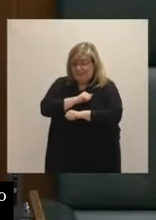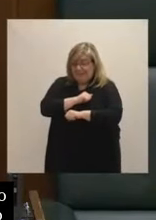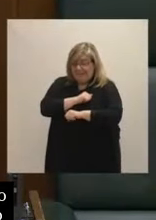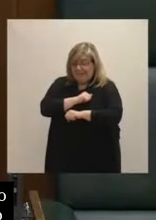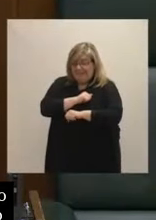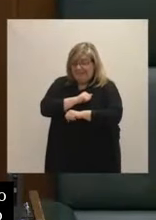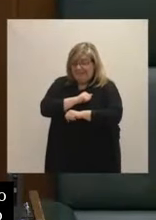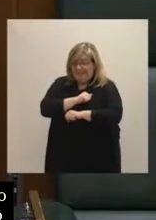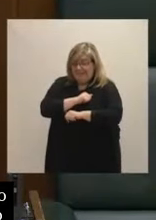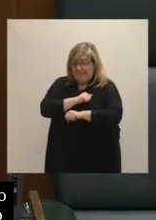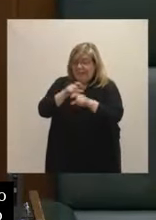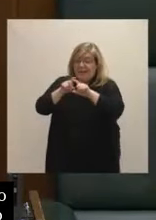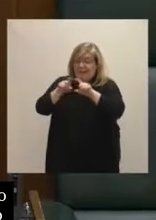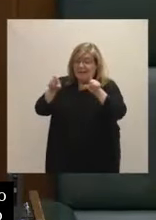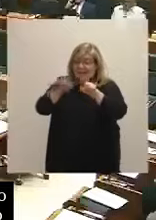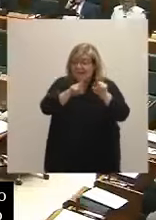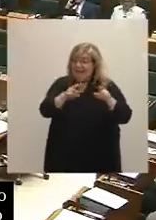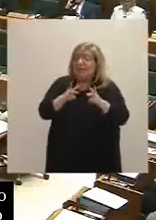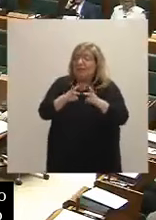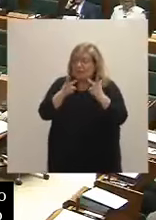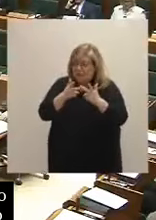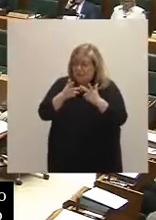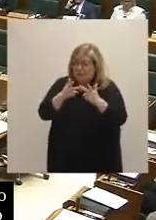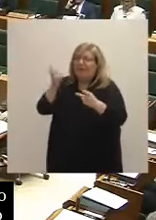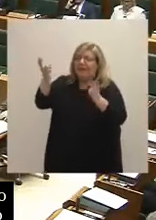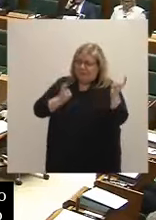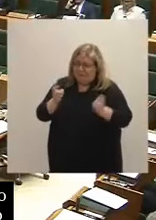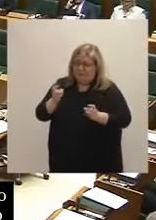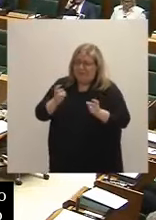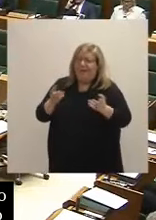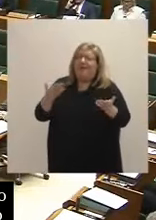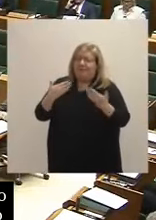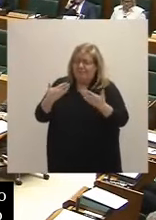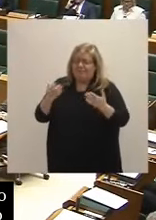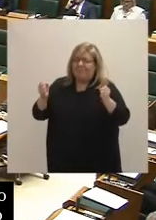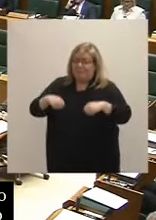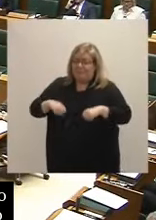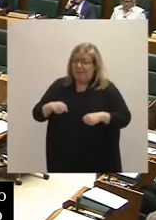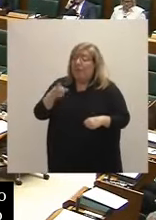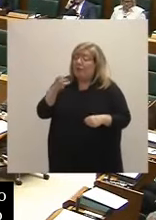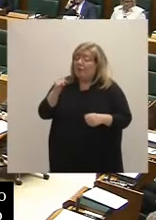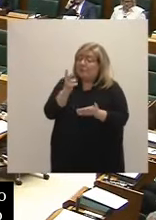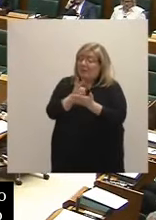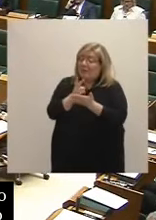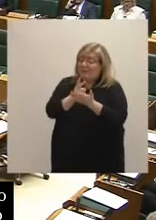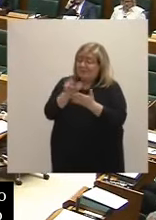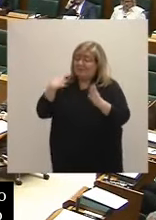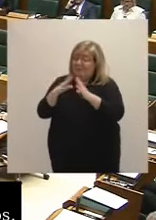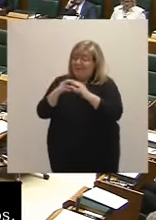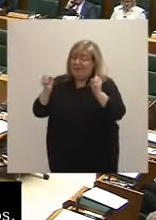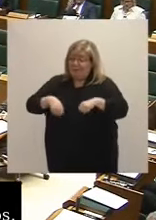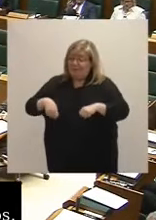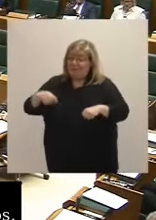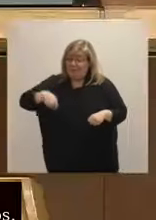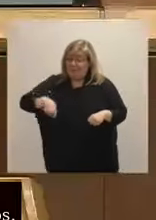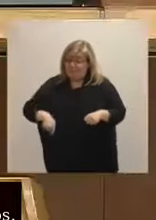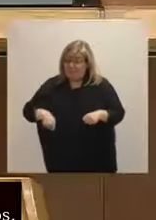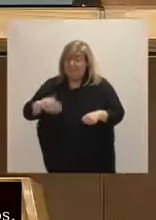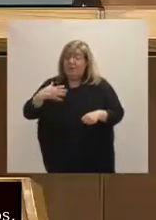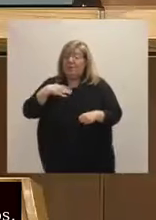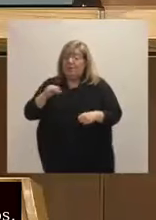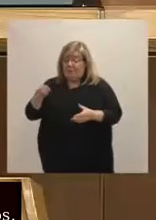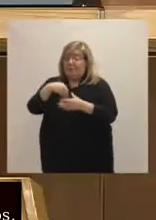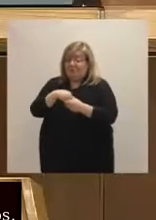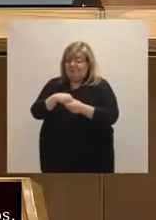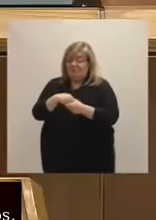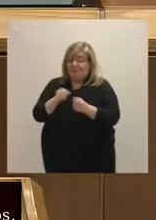se sienten en la mesa. Espero que el acuerdo interprofesional de 2017 en poco tiempo recoja el planteamiento que